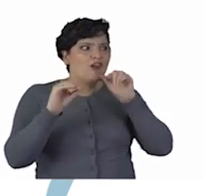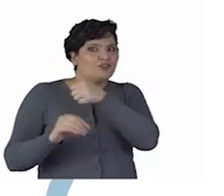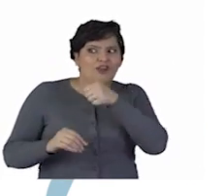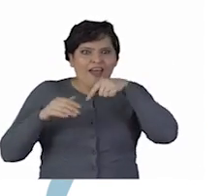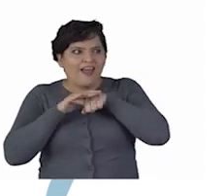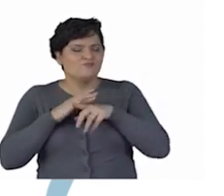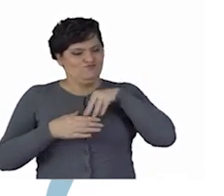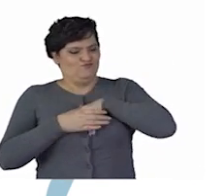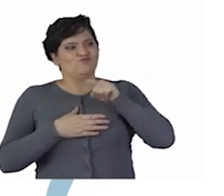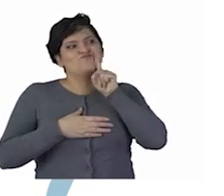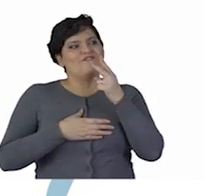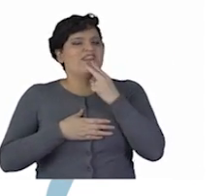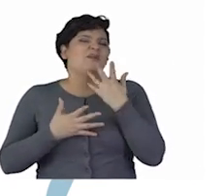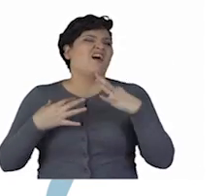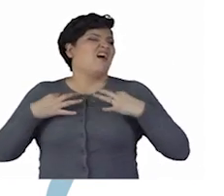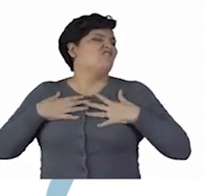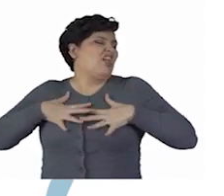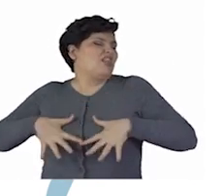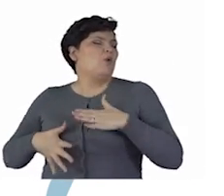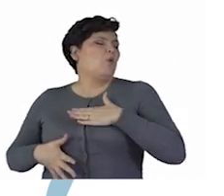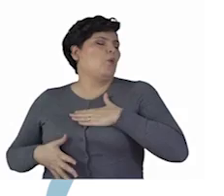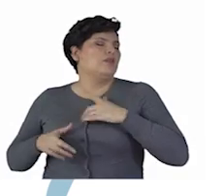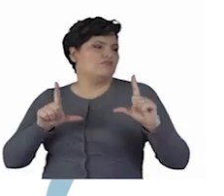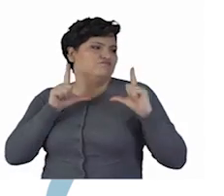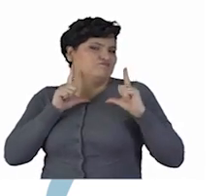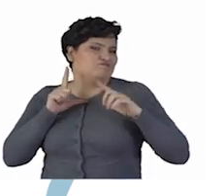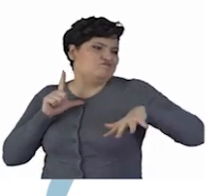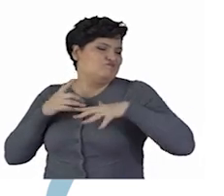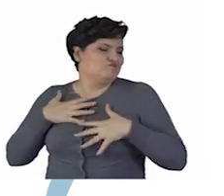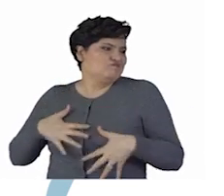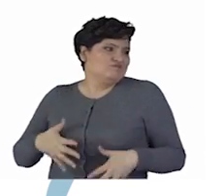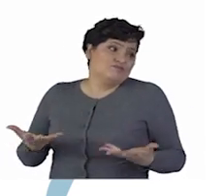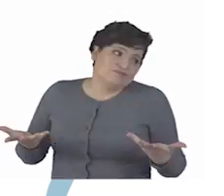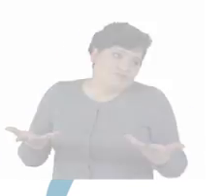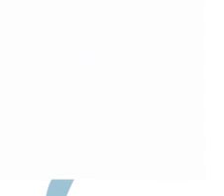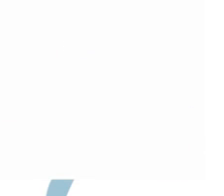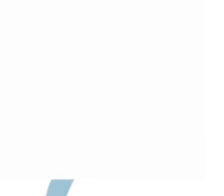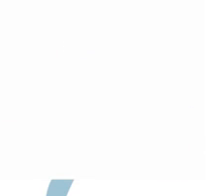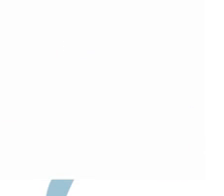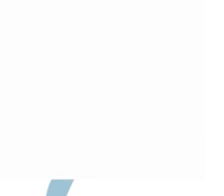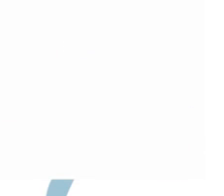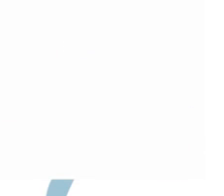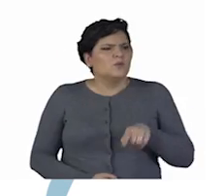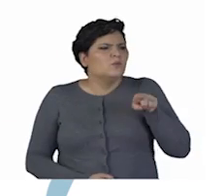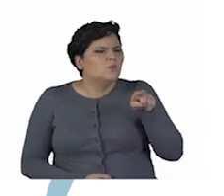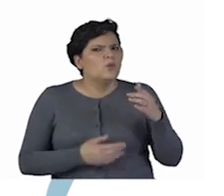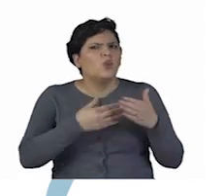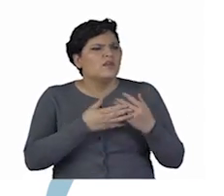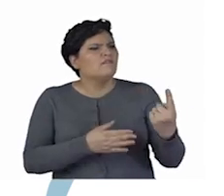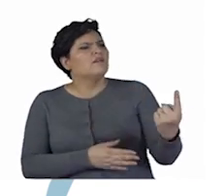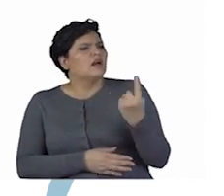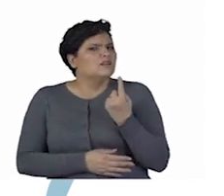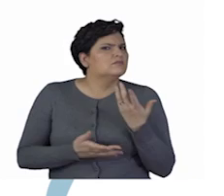tenemos vida. Solo que a los vestidos siempre les gusta ser los protagonistas de todo el vestuario. ¿Y